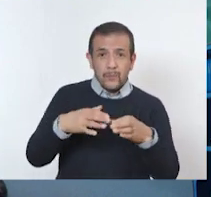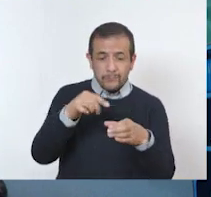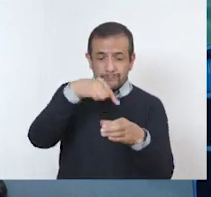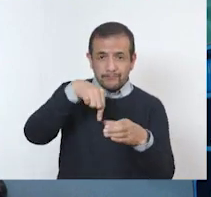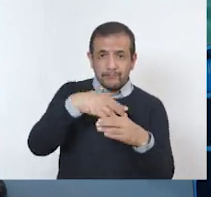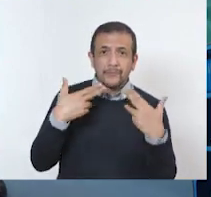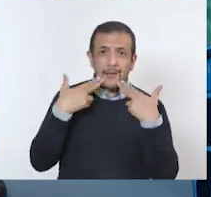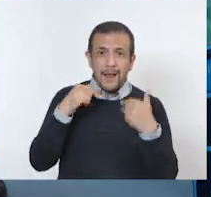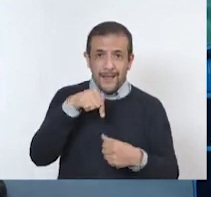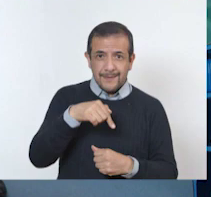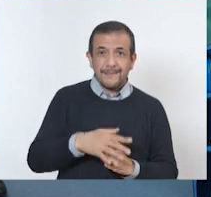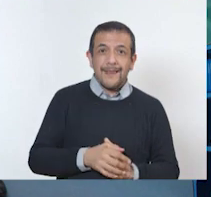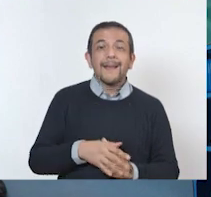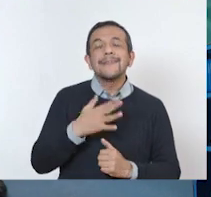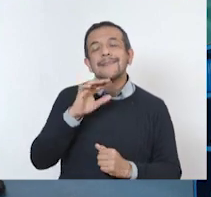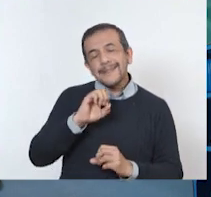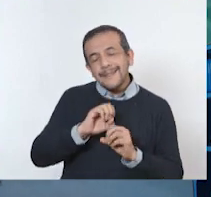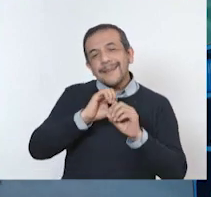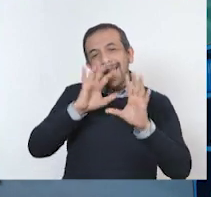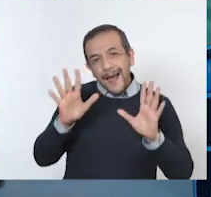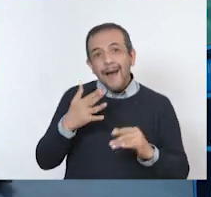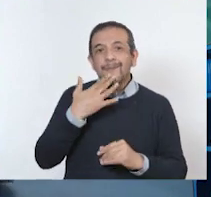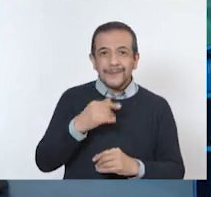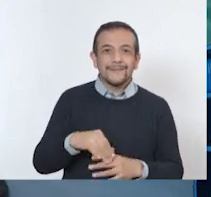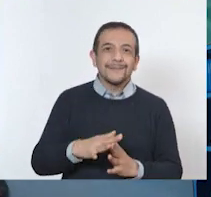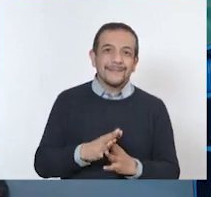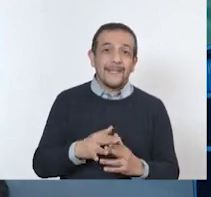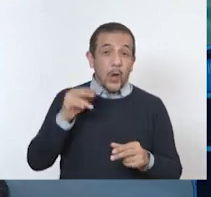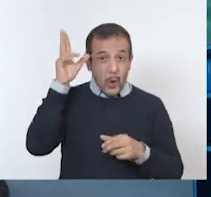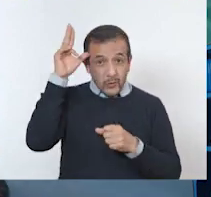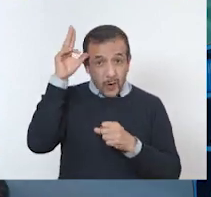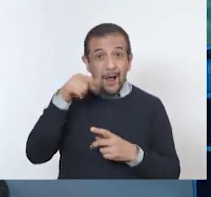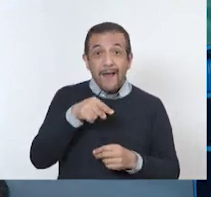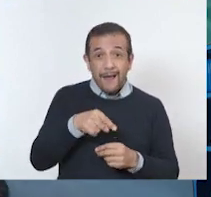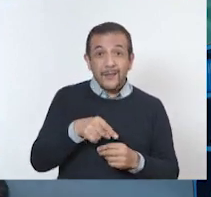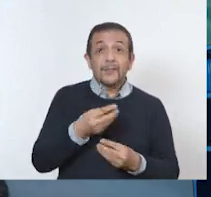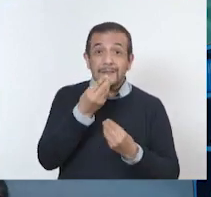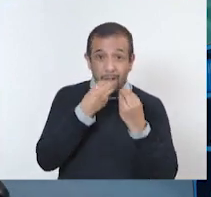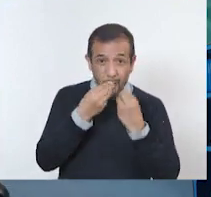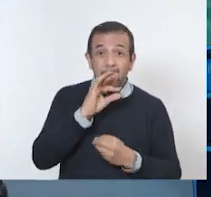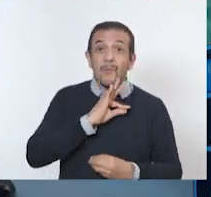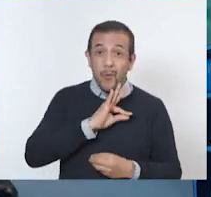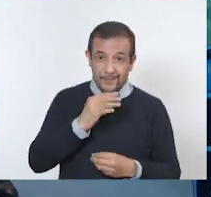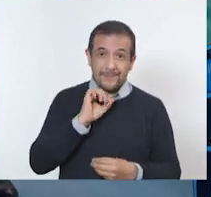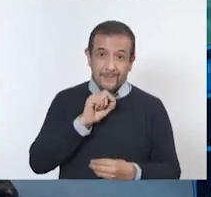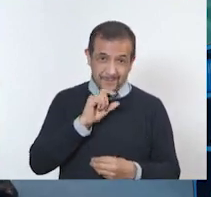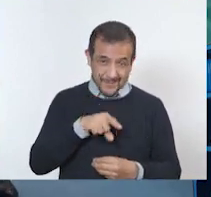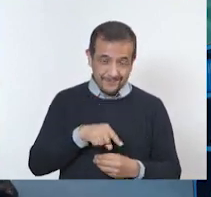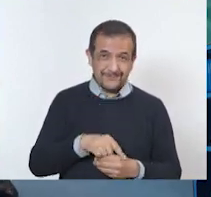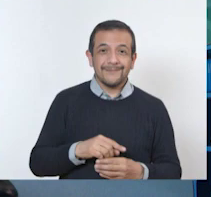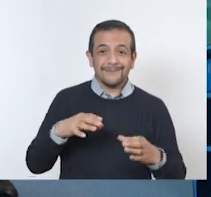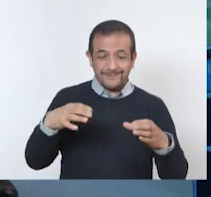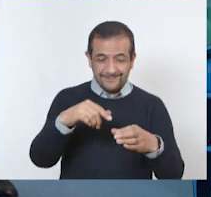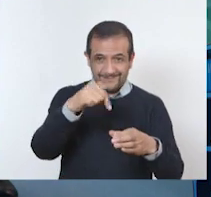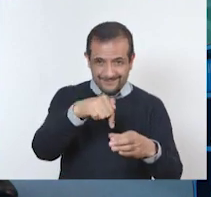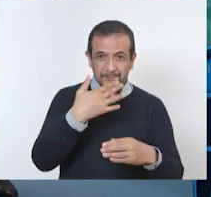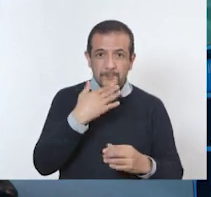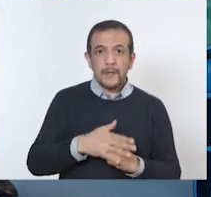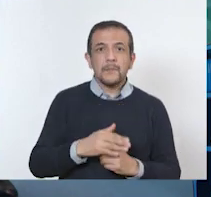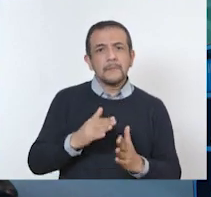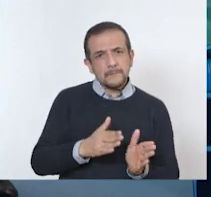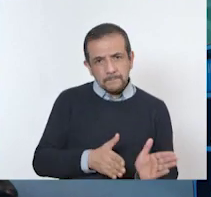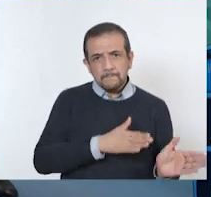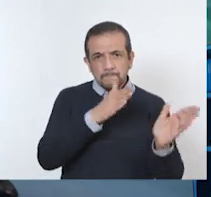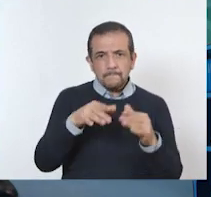granja? Y es correcto. Los conejos son animales de granja. También son comestibles, por eso son de granja. Perfecto. Vamos con el